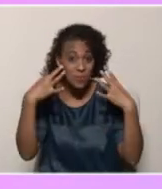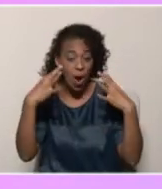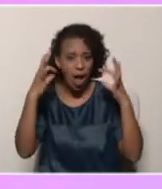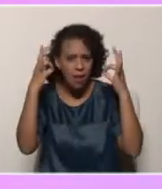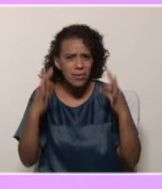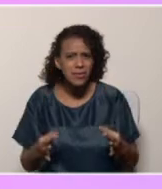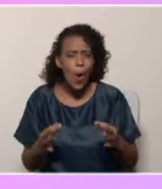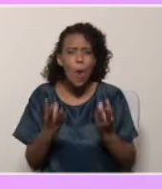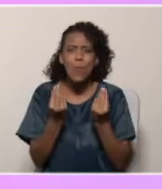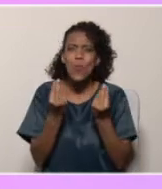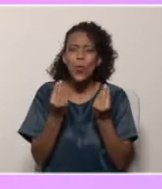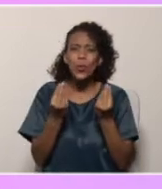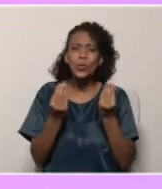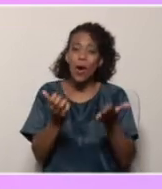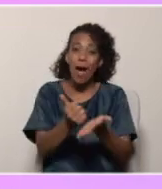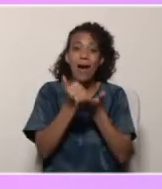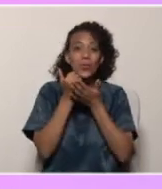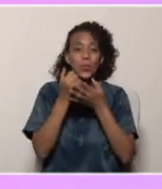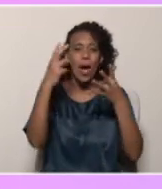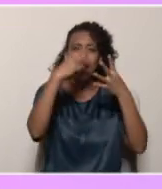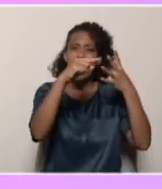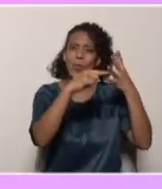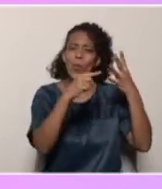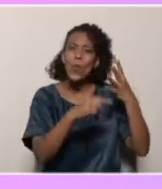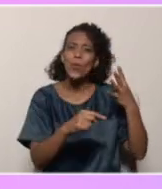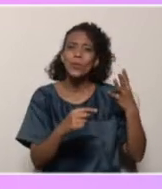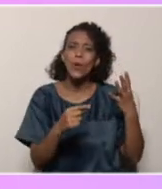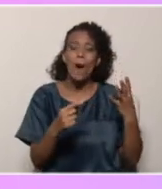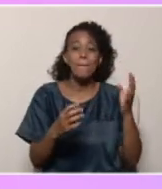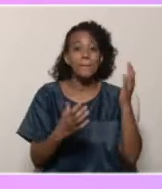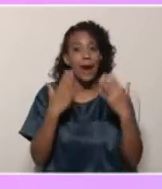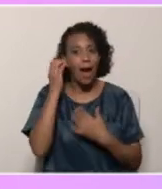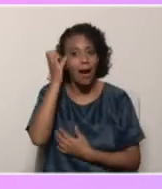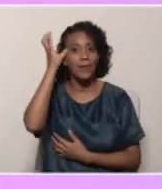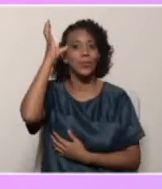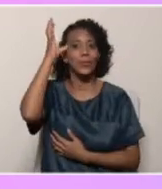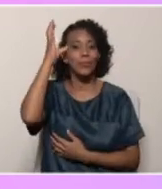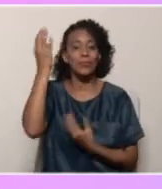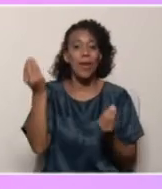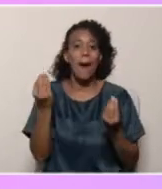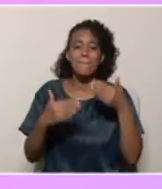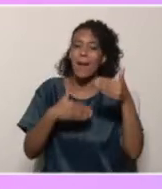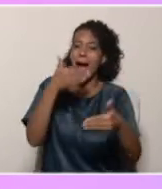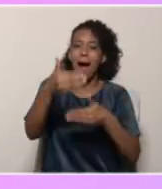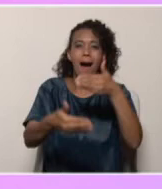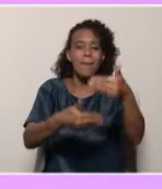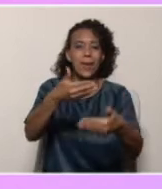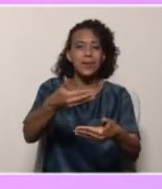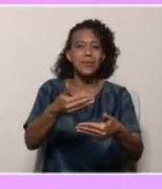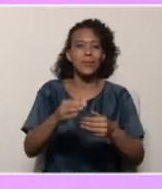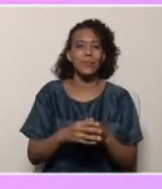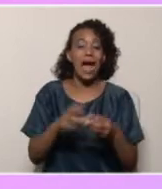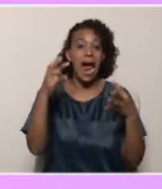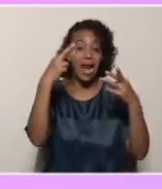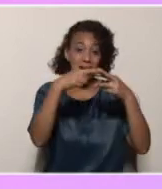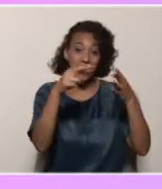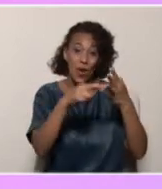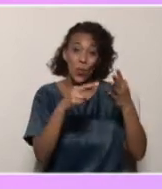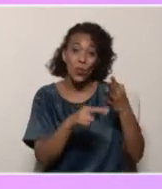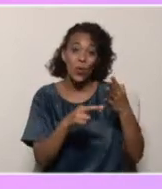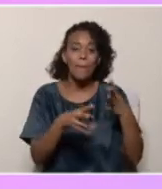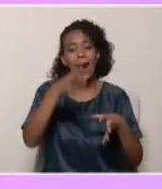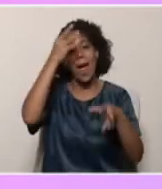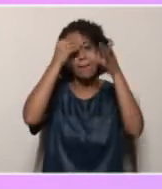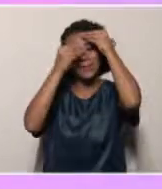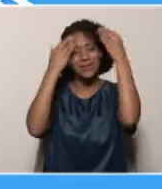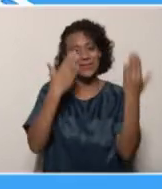nos garantiza muchísimos recursos y en este caso recursos para crecer, recursos para avanzar y en definitiva recursos para